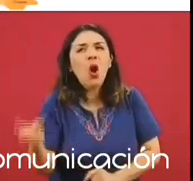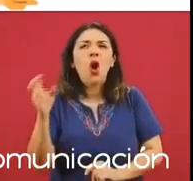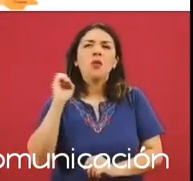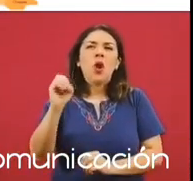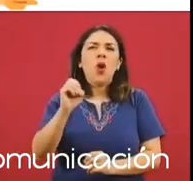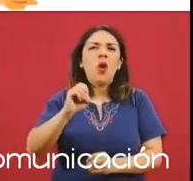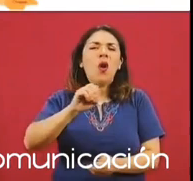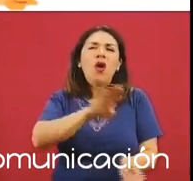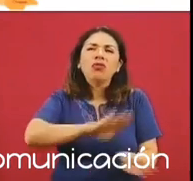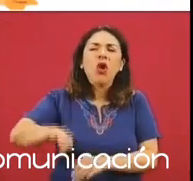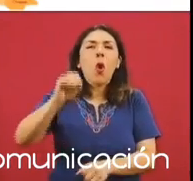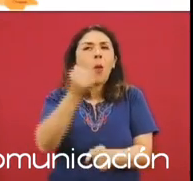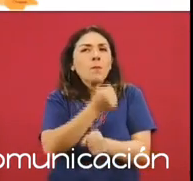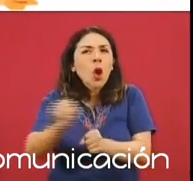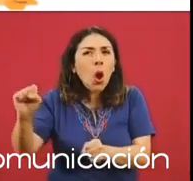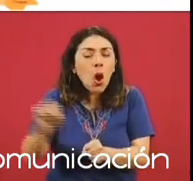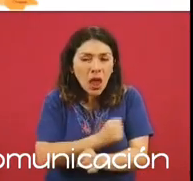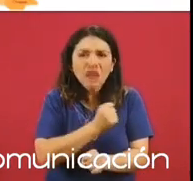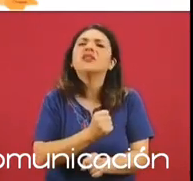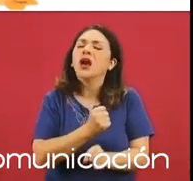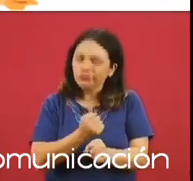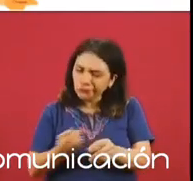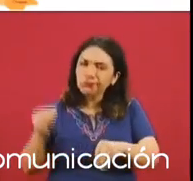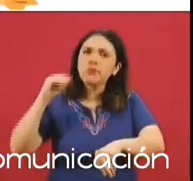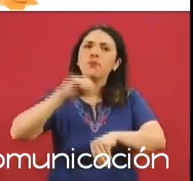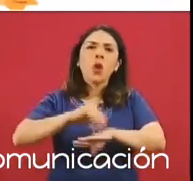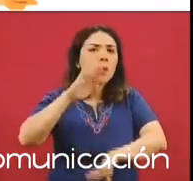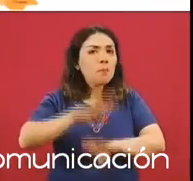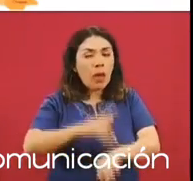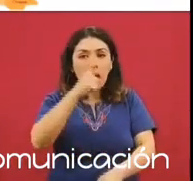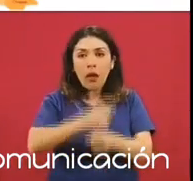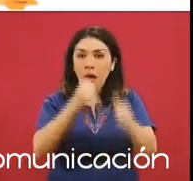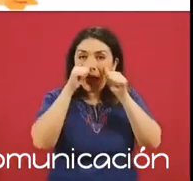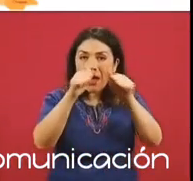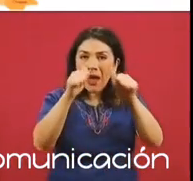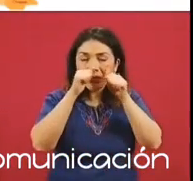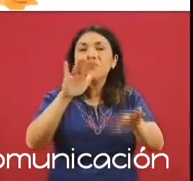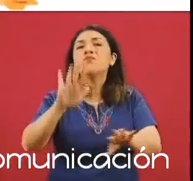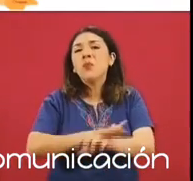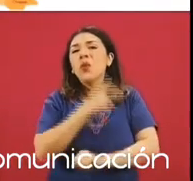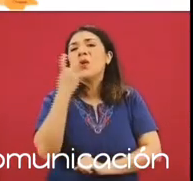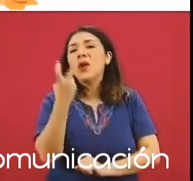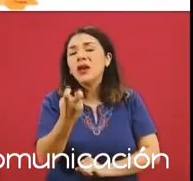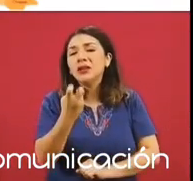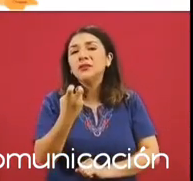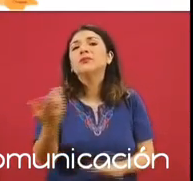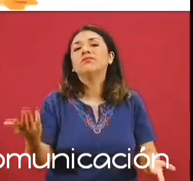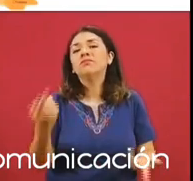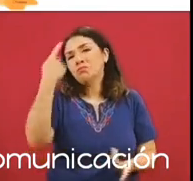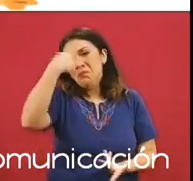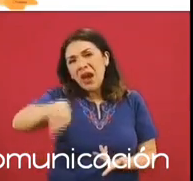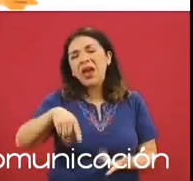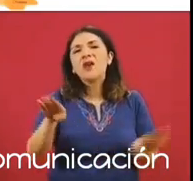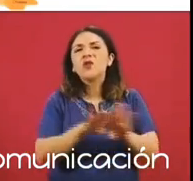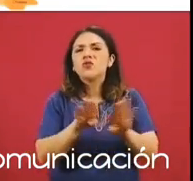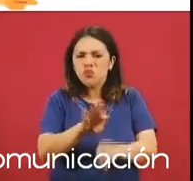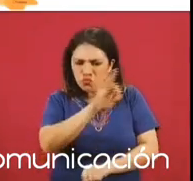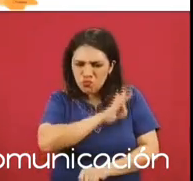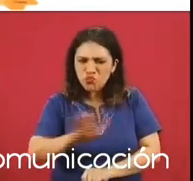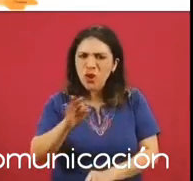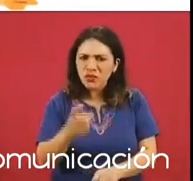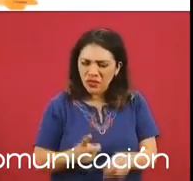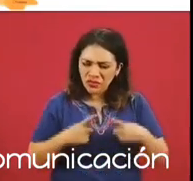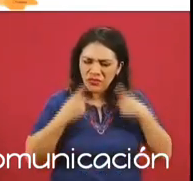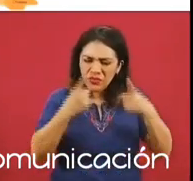altos niveles de violencia, es donde ponemos más atención, precisamente para dar la posibilidad